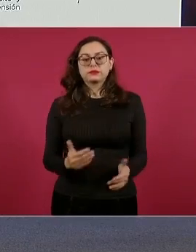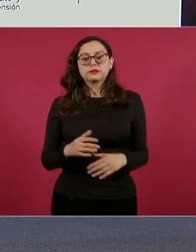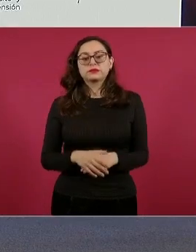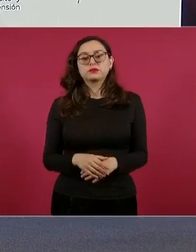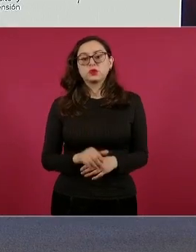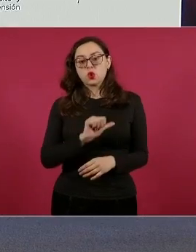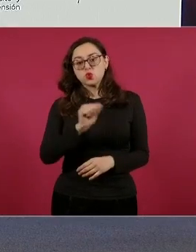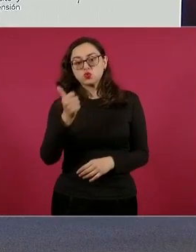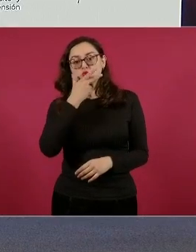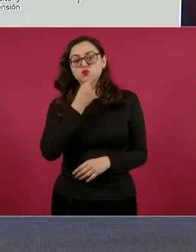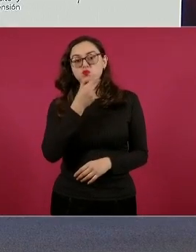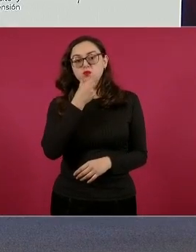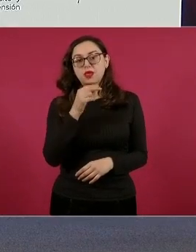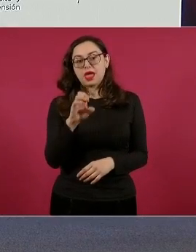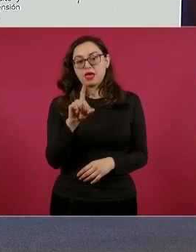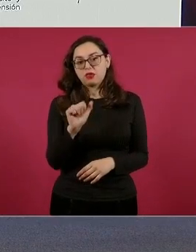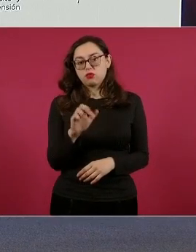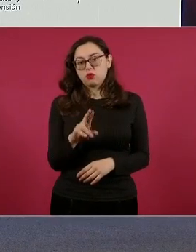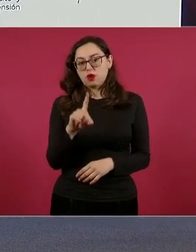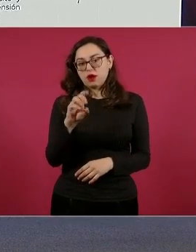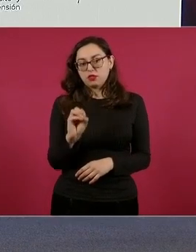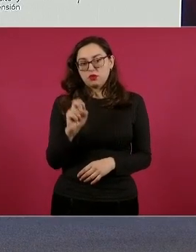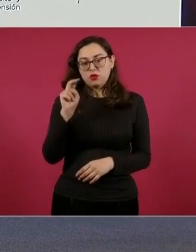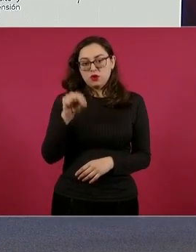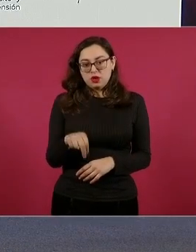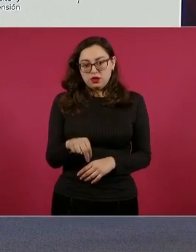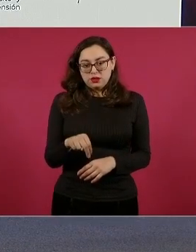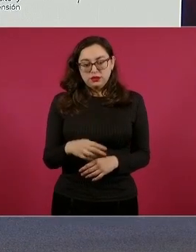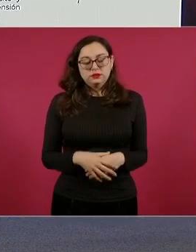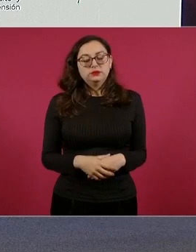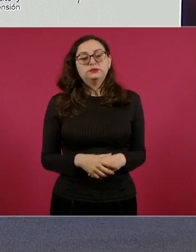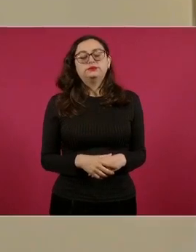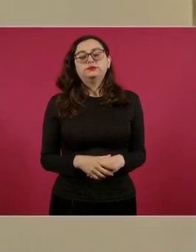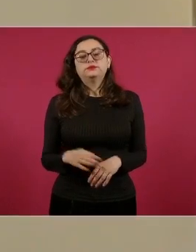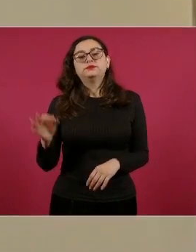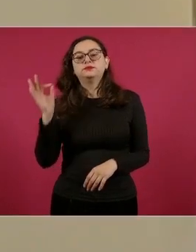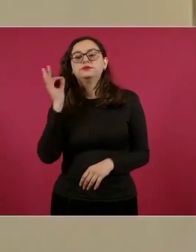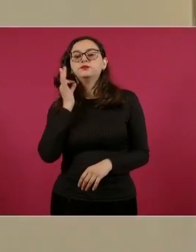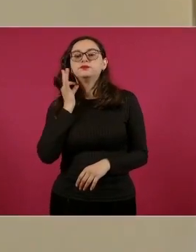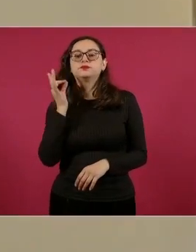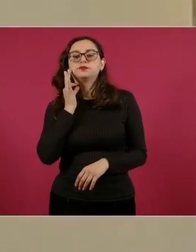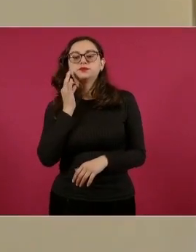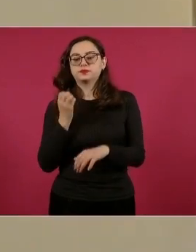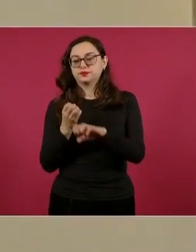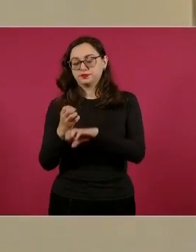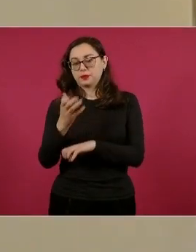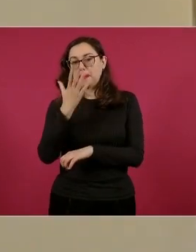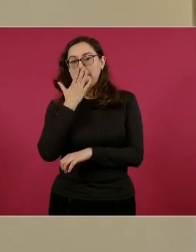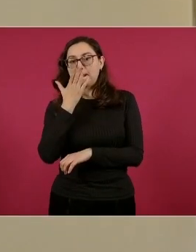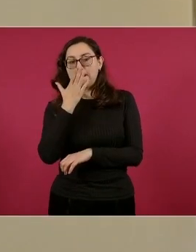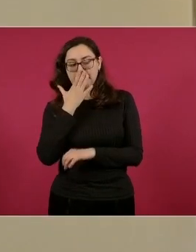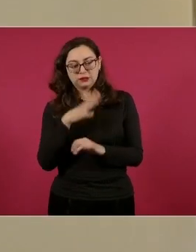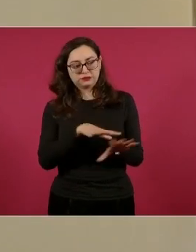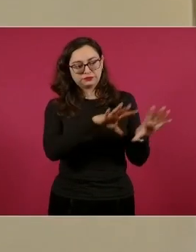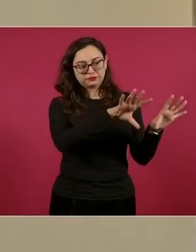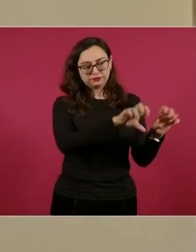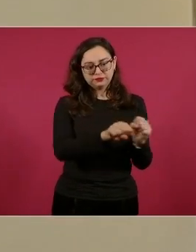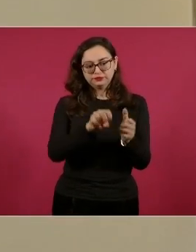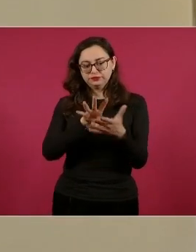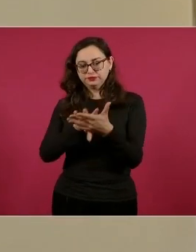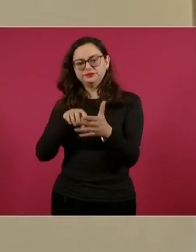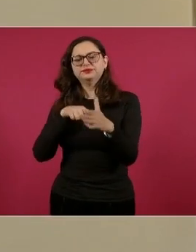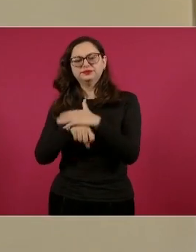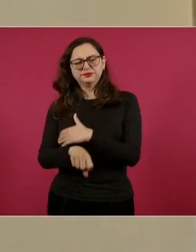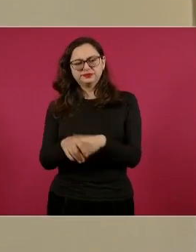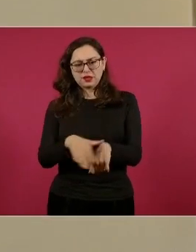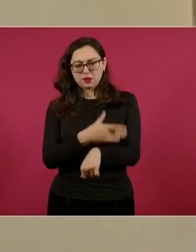Eduardo N., él fue aprendido en reclusión por la Fiscalía del Estado de Sonora por el delito de homicidio calificado en grado